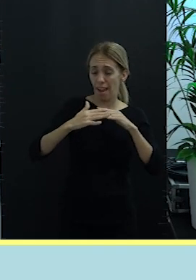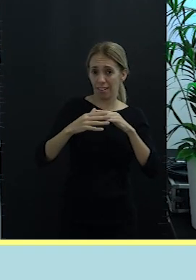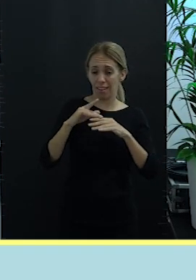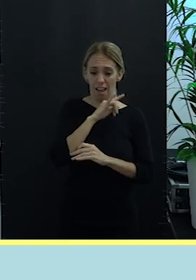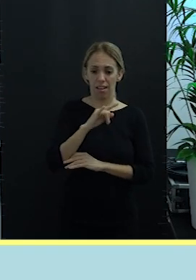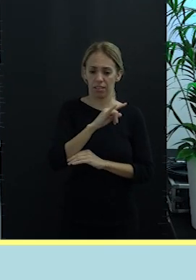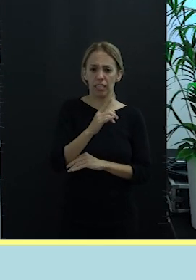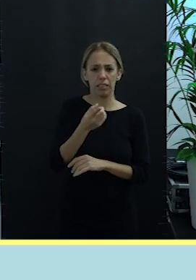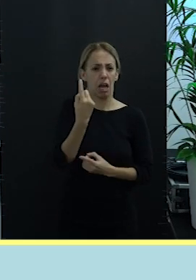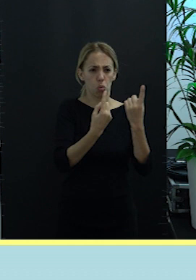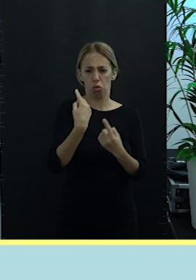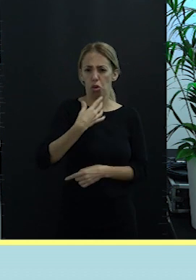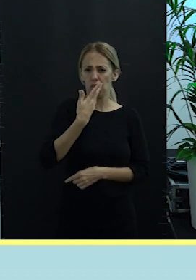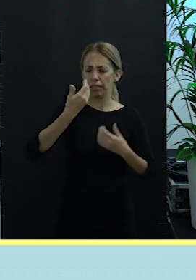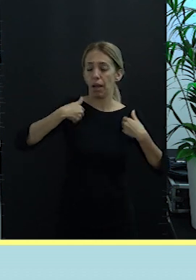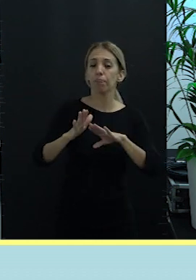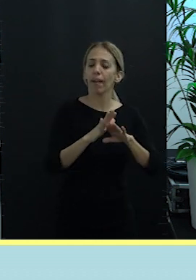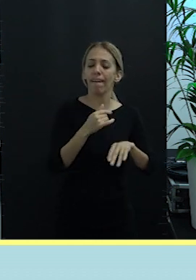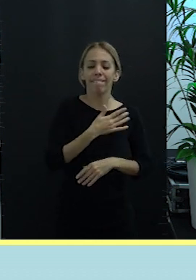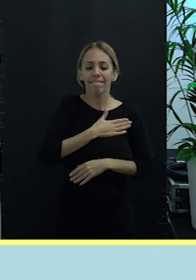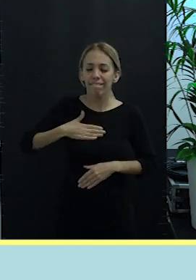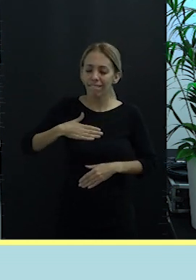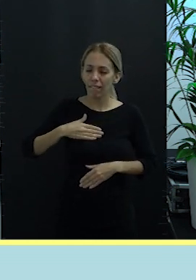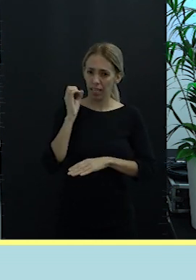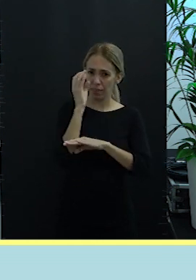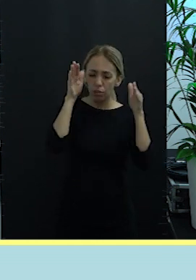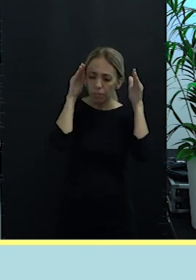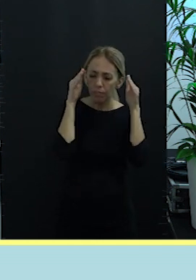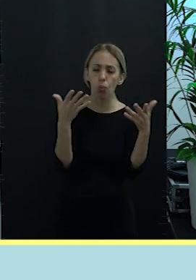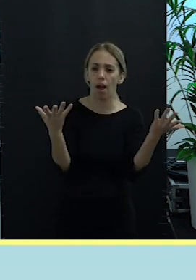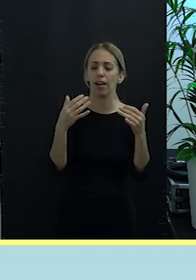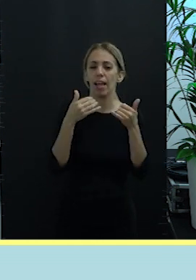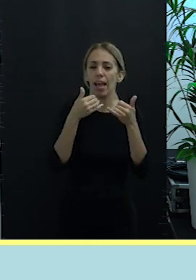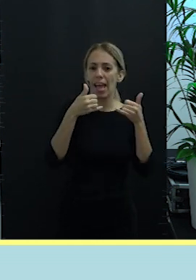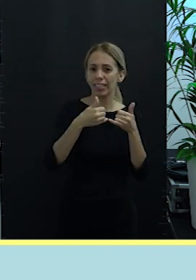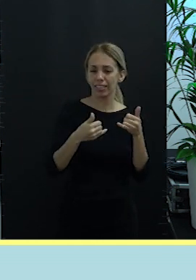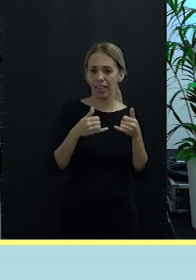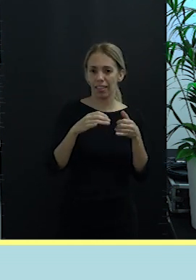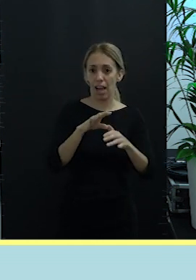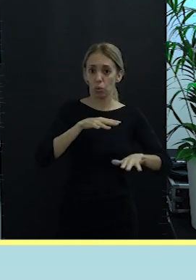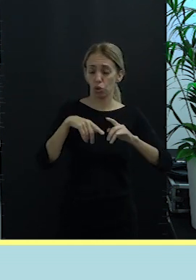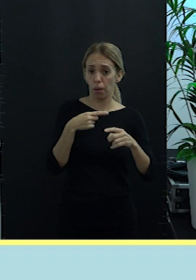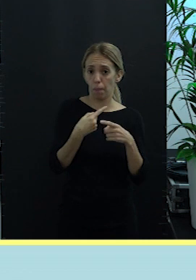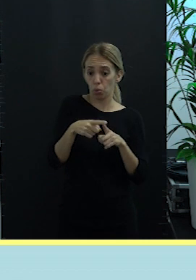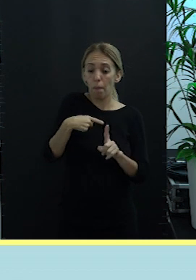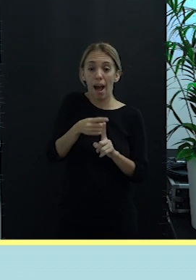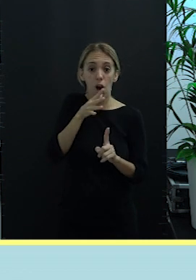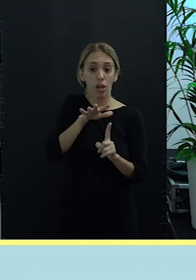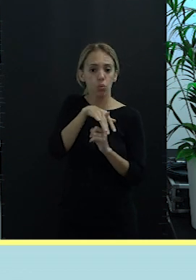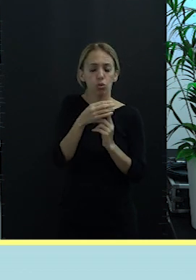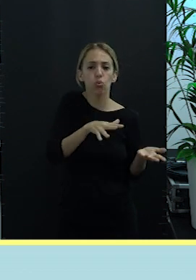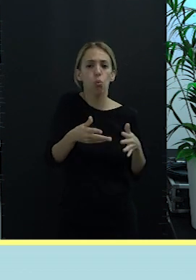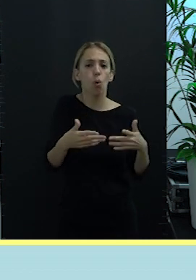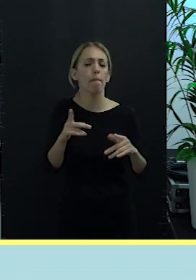Bueno, voy a intentar centrar mi intervención en los ejes de actuación del Club de Producto y en el estado de situación y en la trayectoria